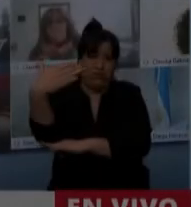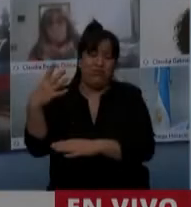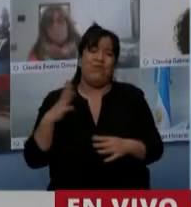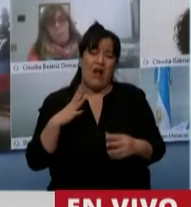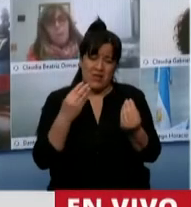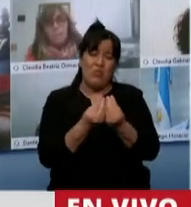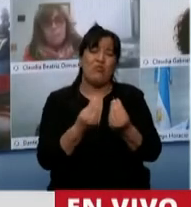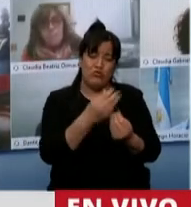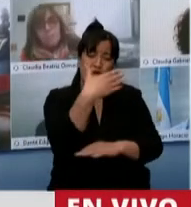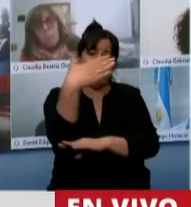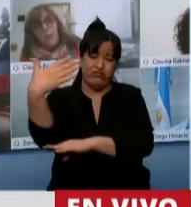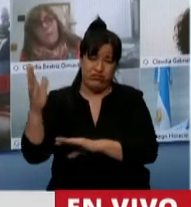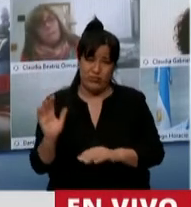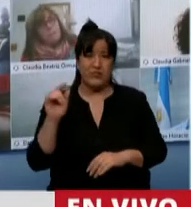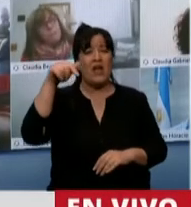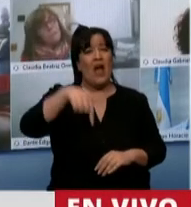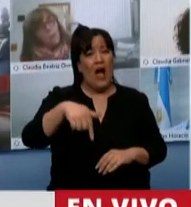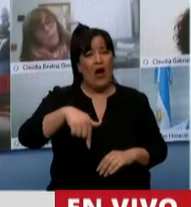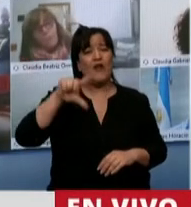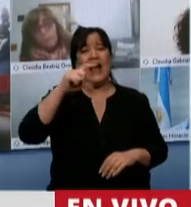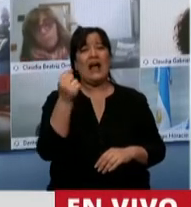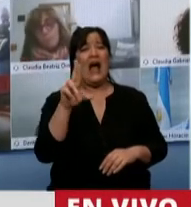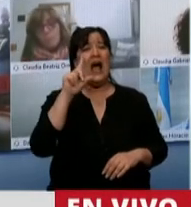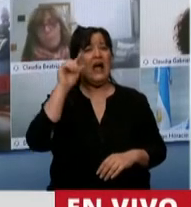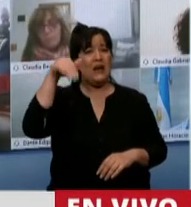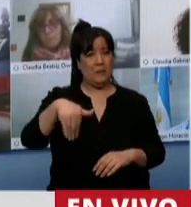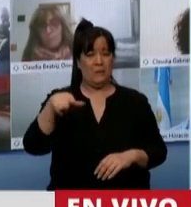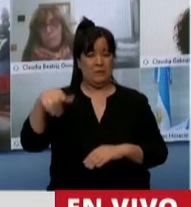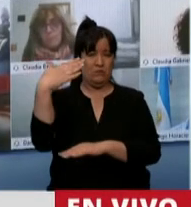Tiene el diputado Alumés Bodio Karim la palabra.